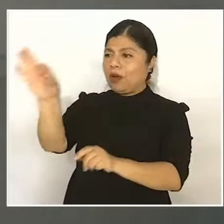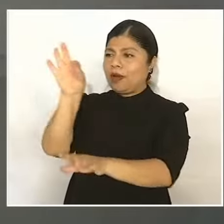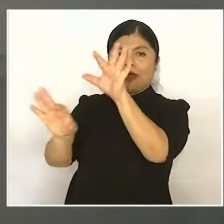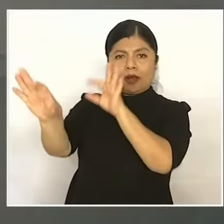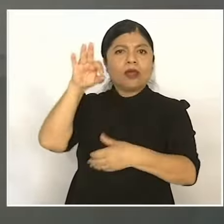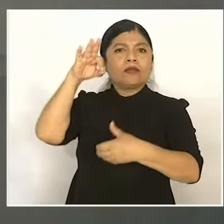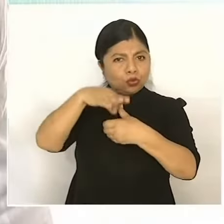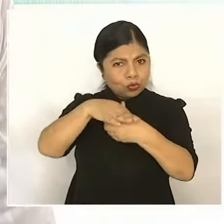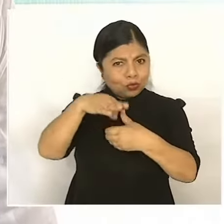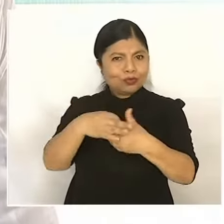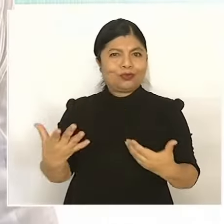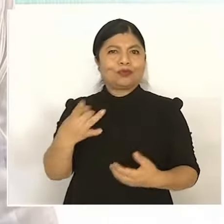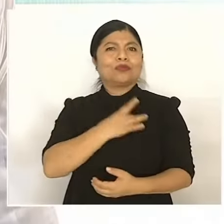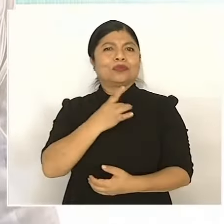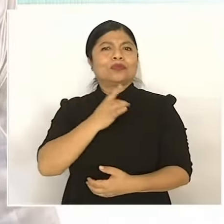¿Cuál es el miedo?